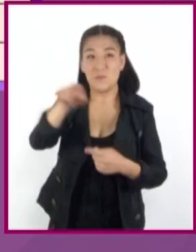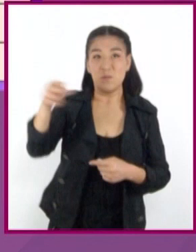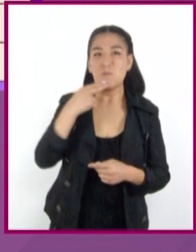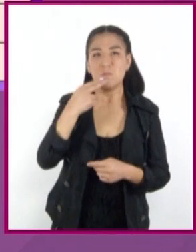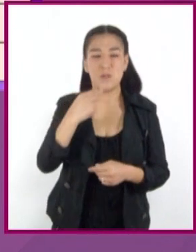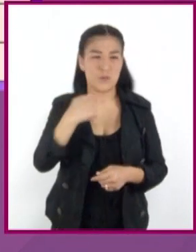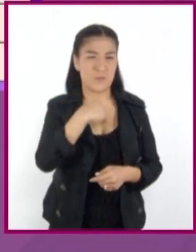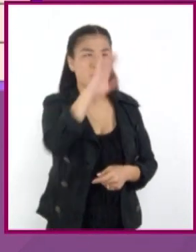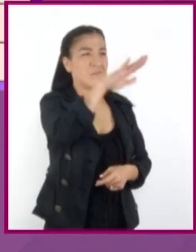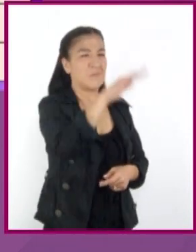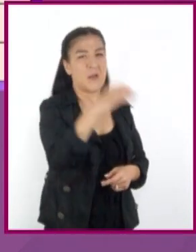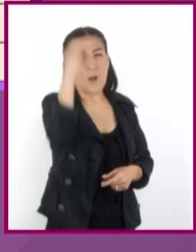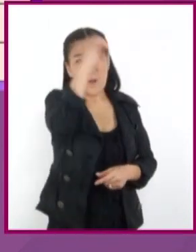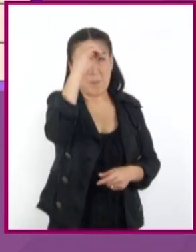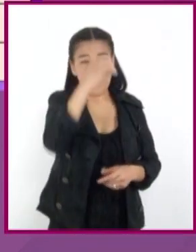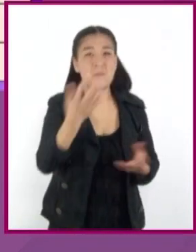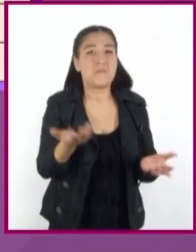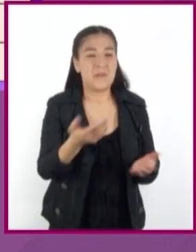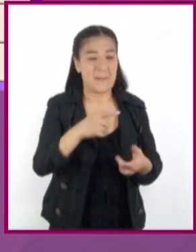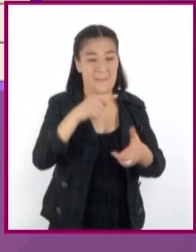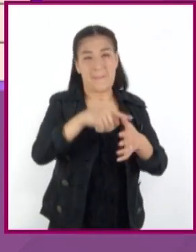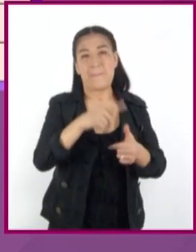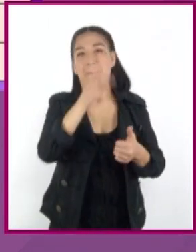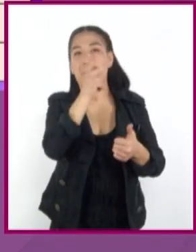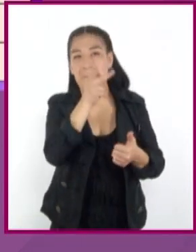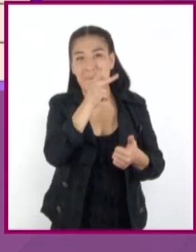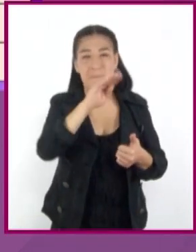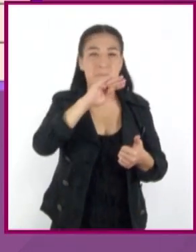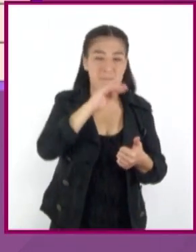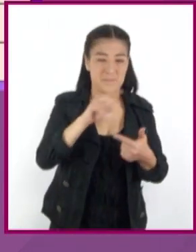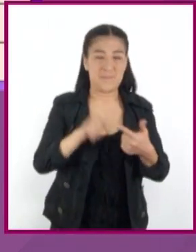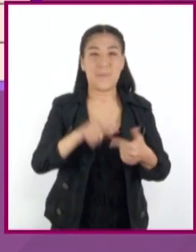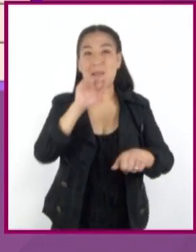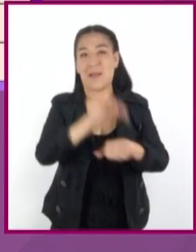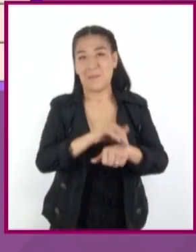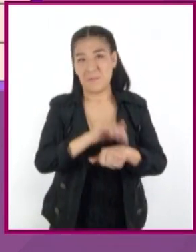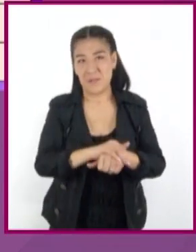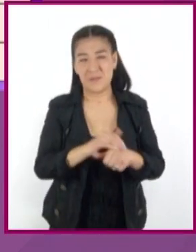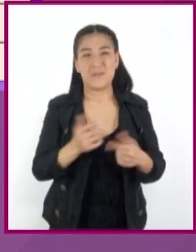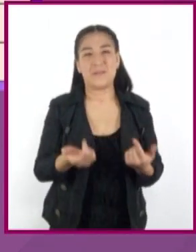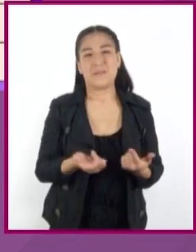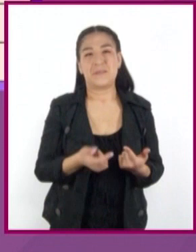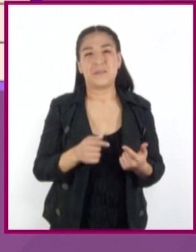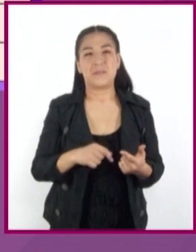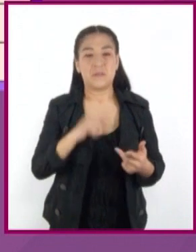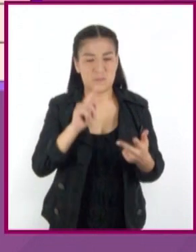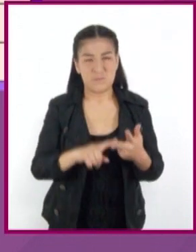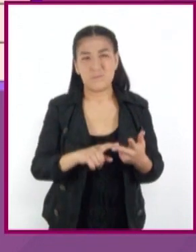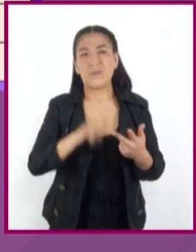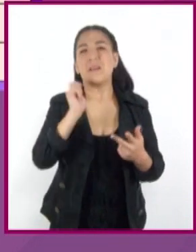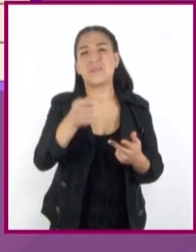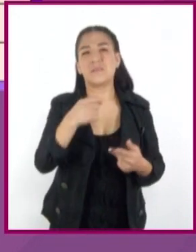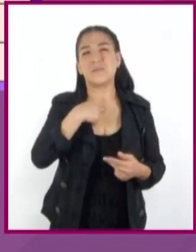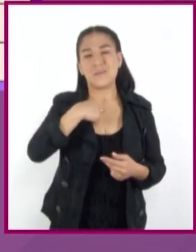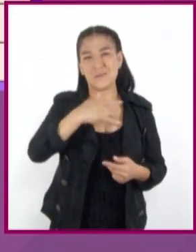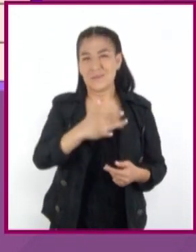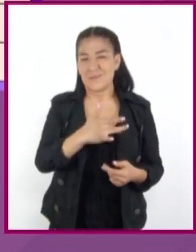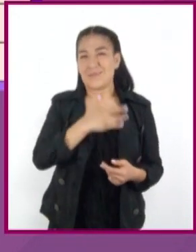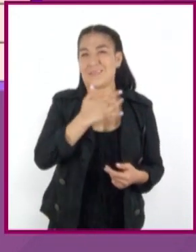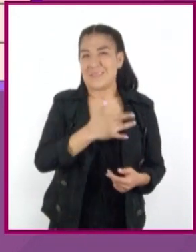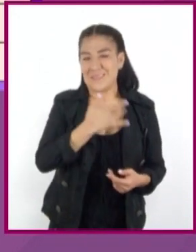mis padres o familiares, mis amigas o amigos, me baso en la intuición.